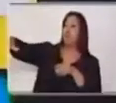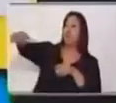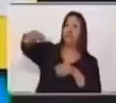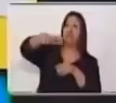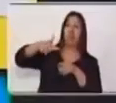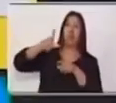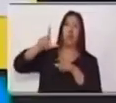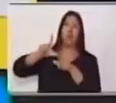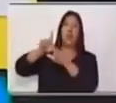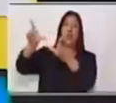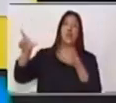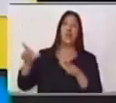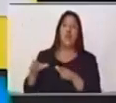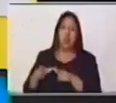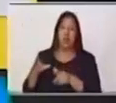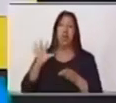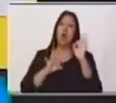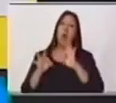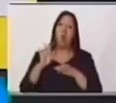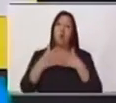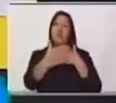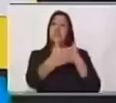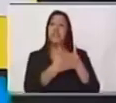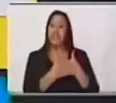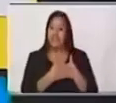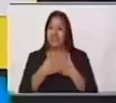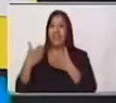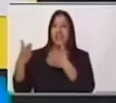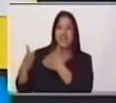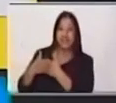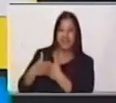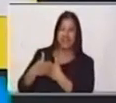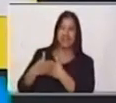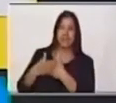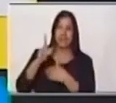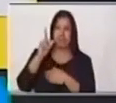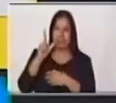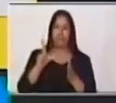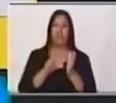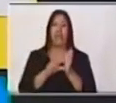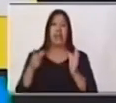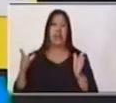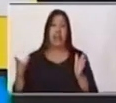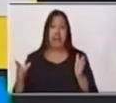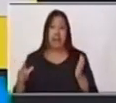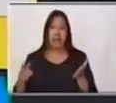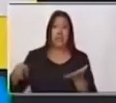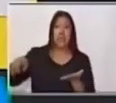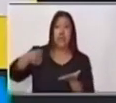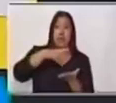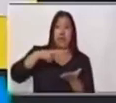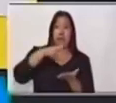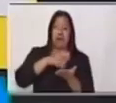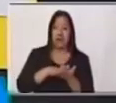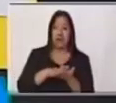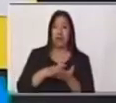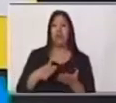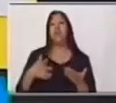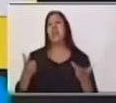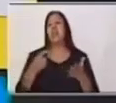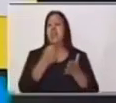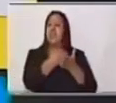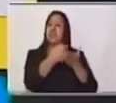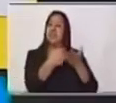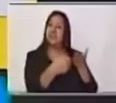una región y sus cercanías. La literatura regional se refiere a la literatura producida en una escala inferior